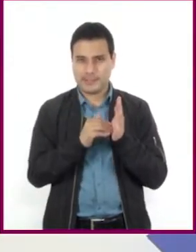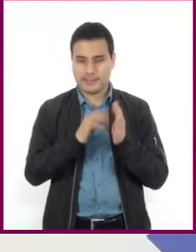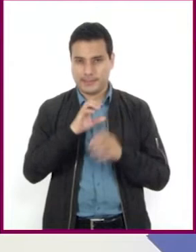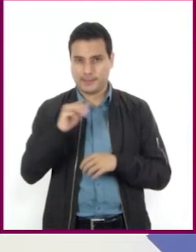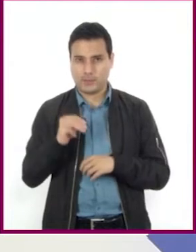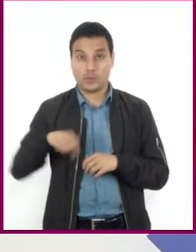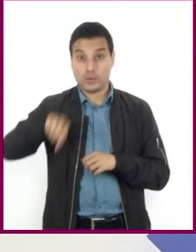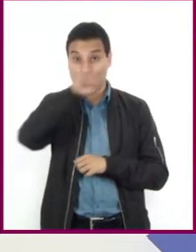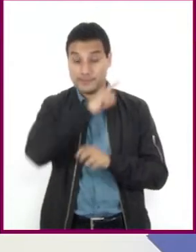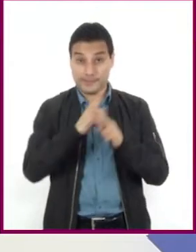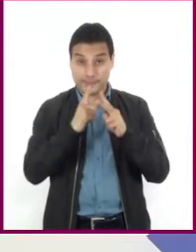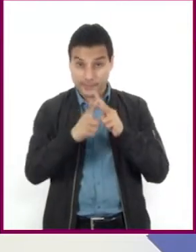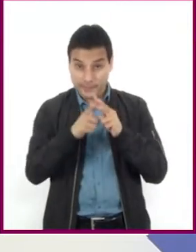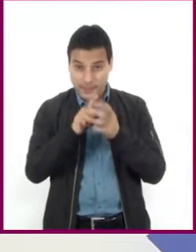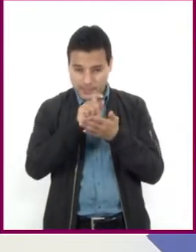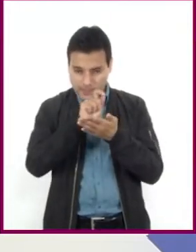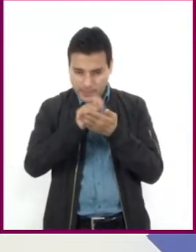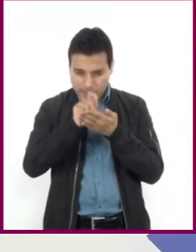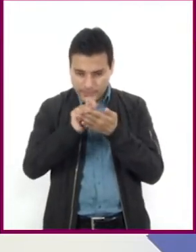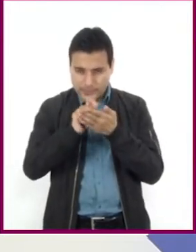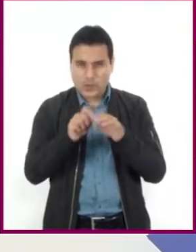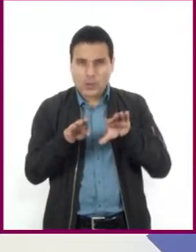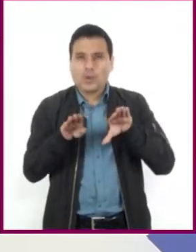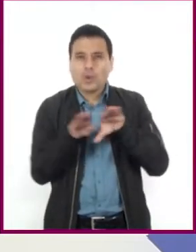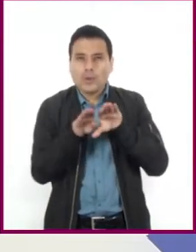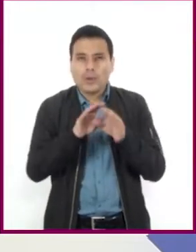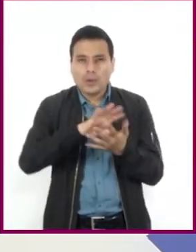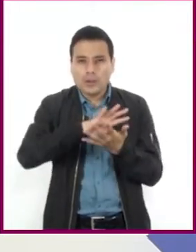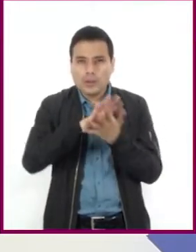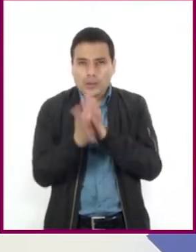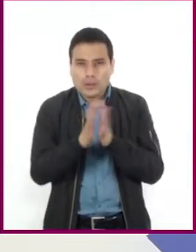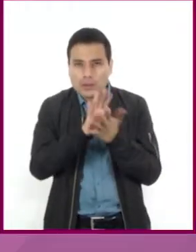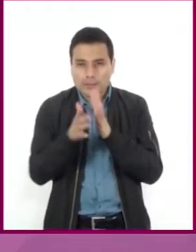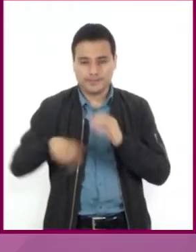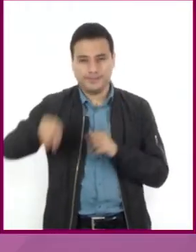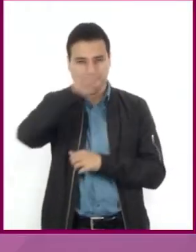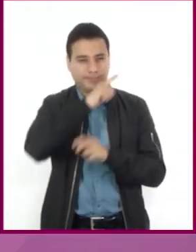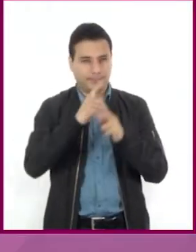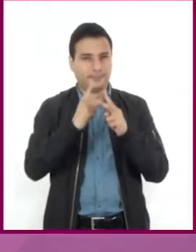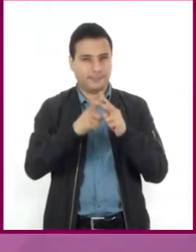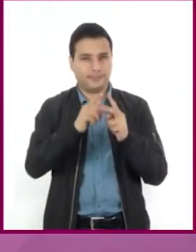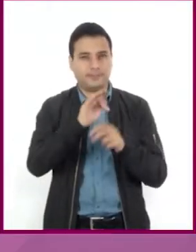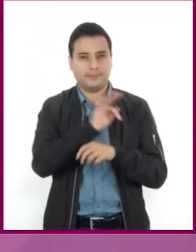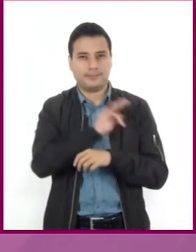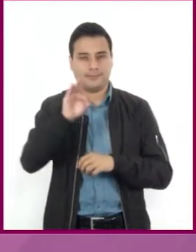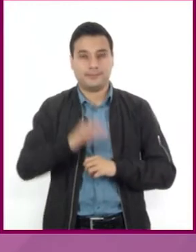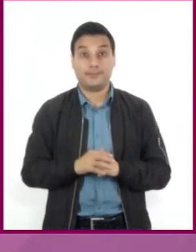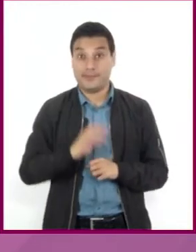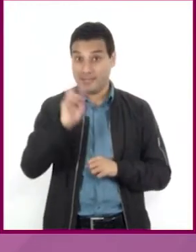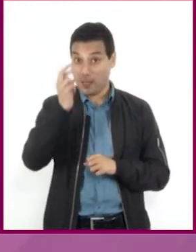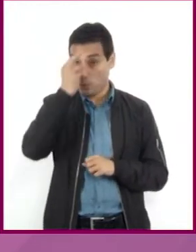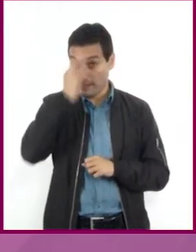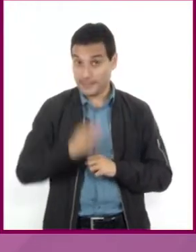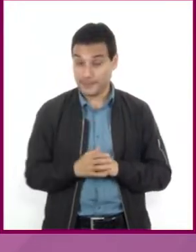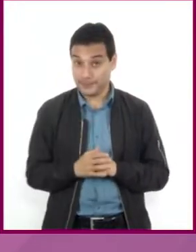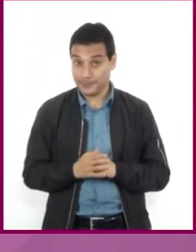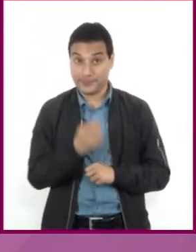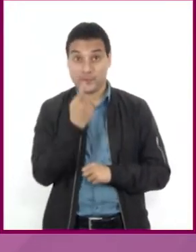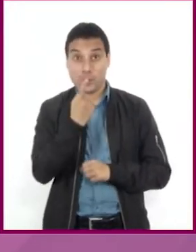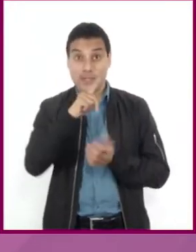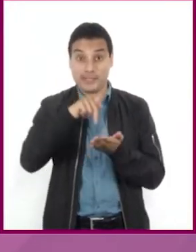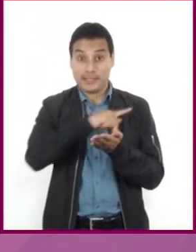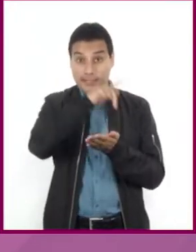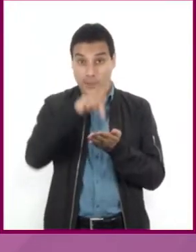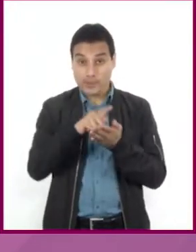matemáticos acerca de la conversión de unidades y el sistema métrico decimal. Debes considerar un kilómetro